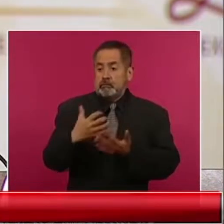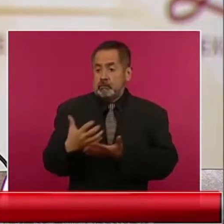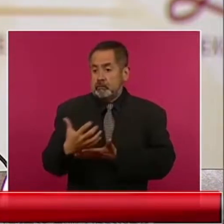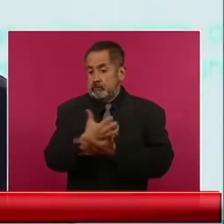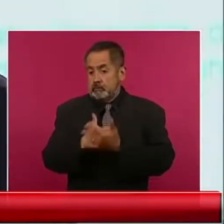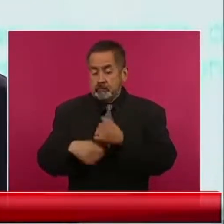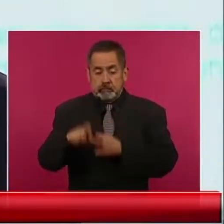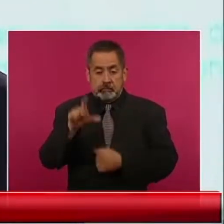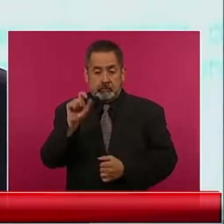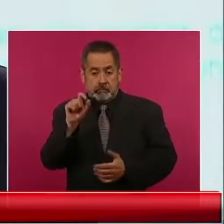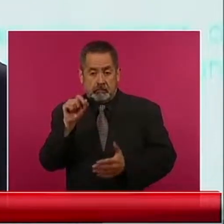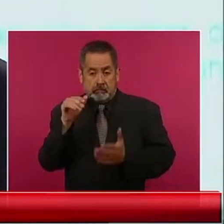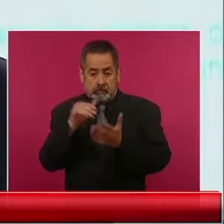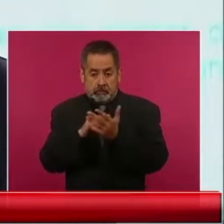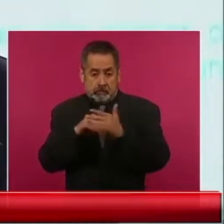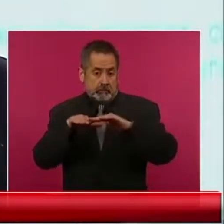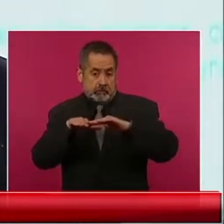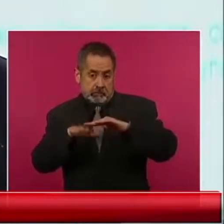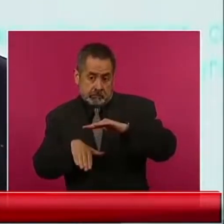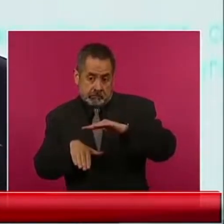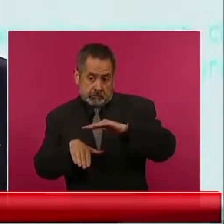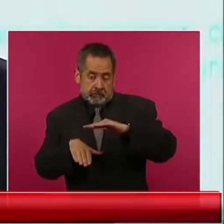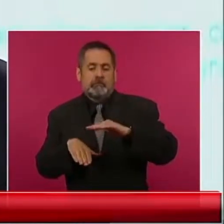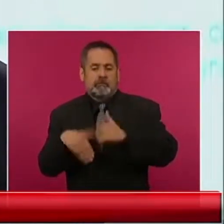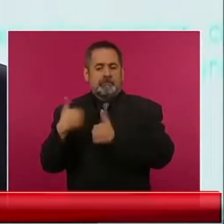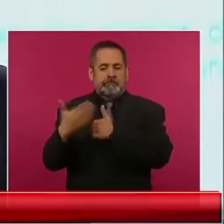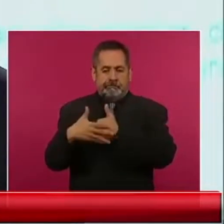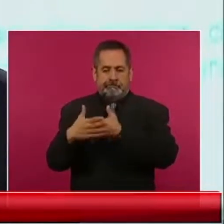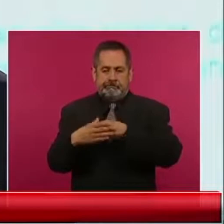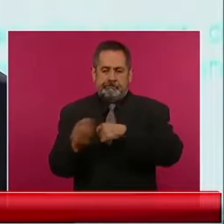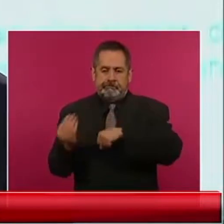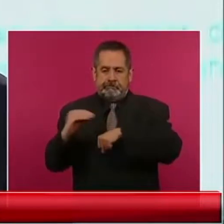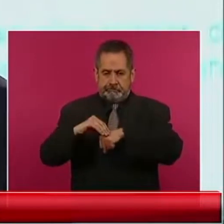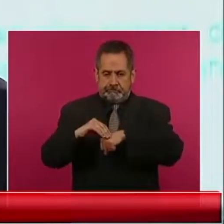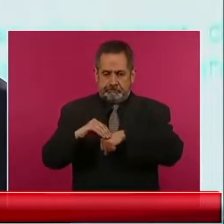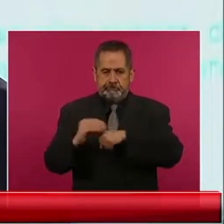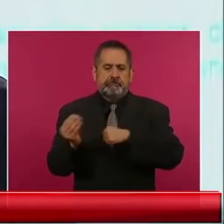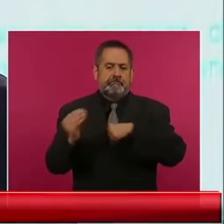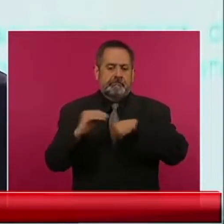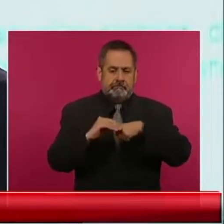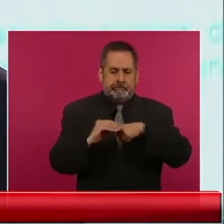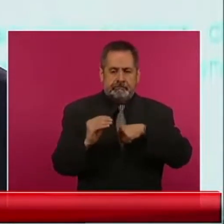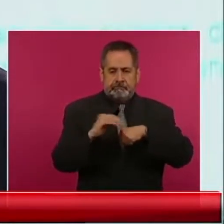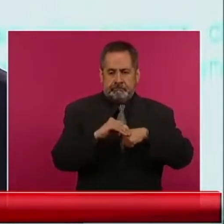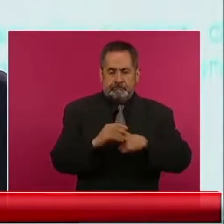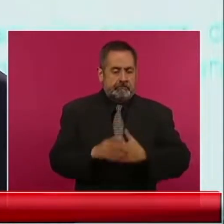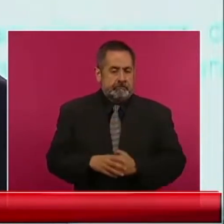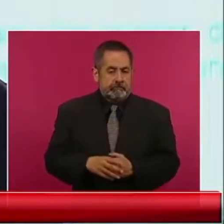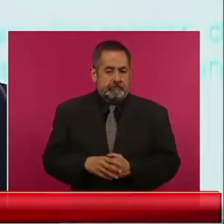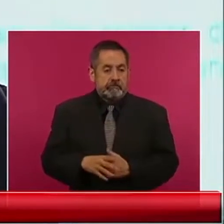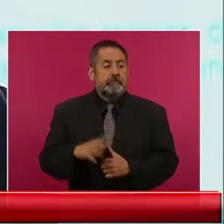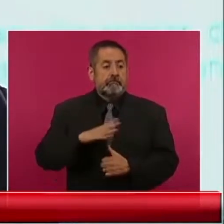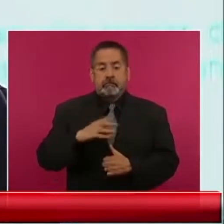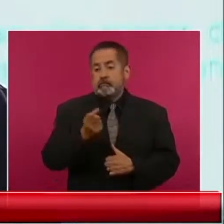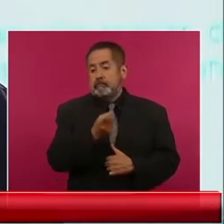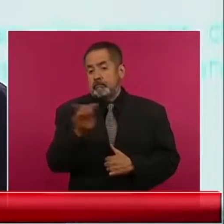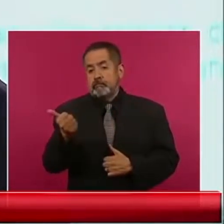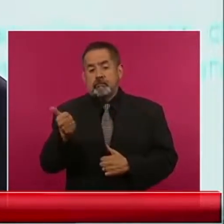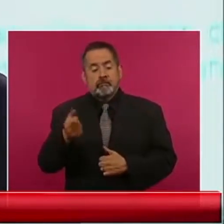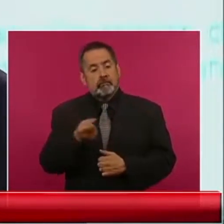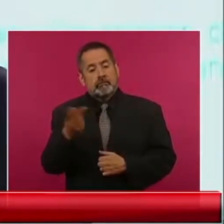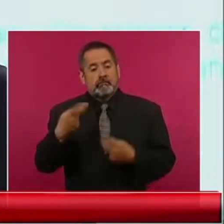mensuales. Adicionalmente, tenemos salarios menores a 12 mil pesos